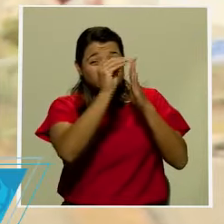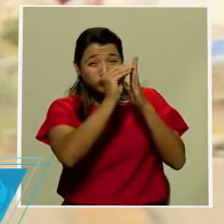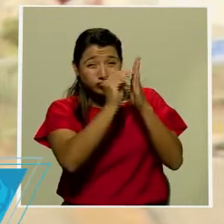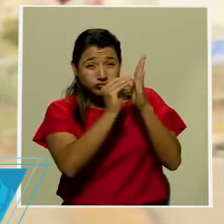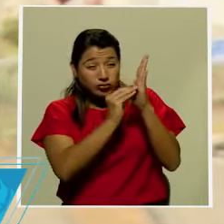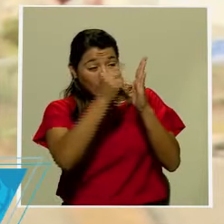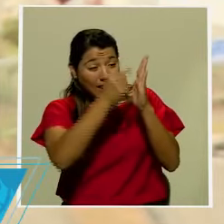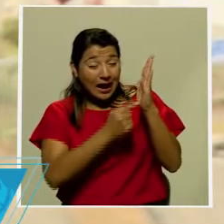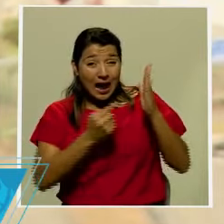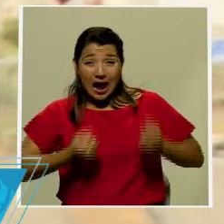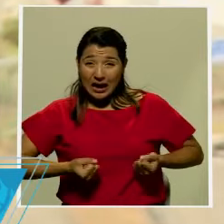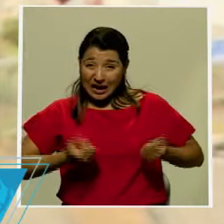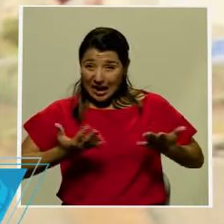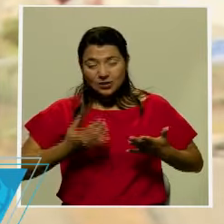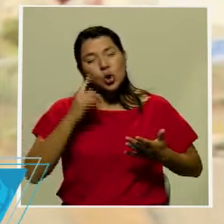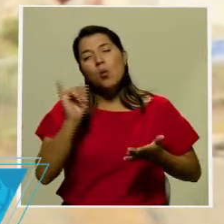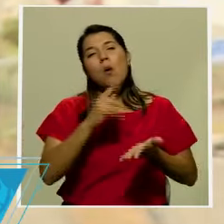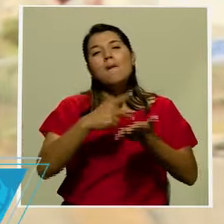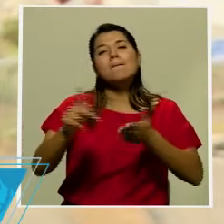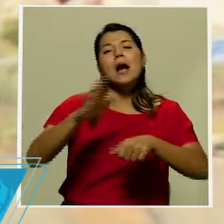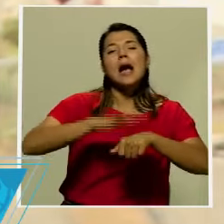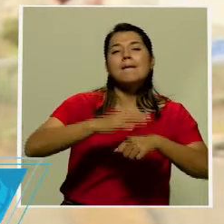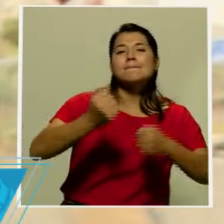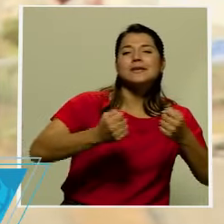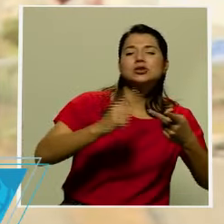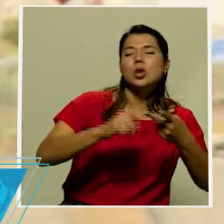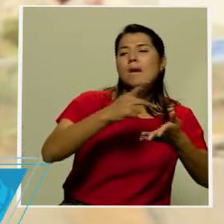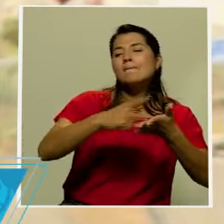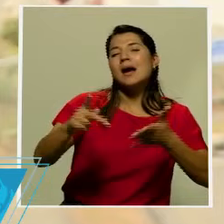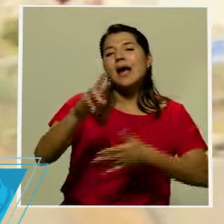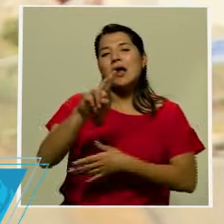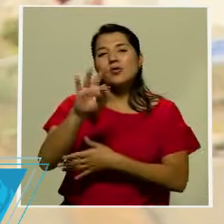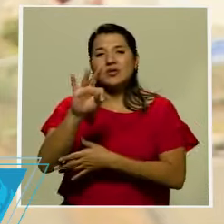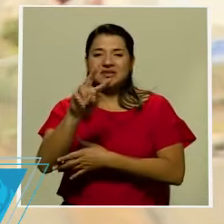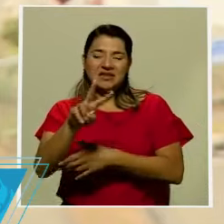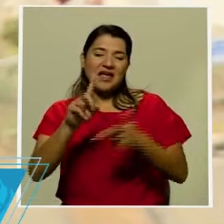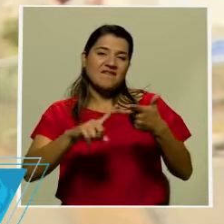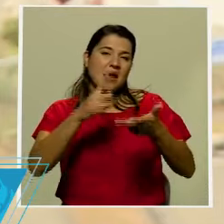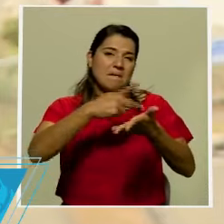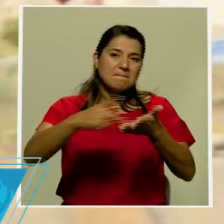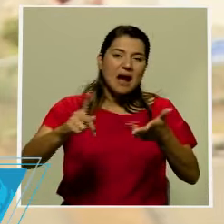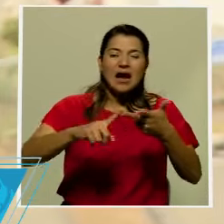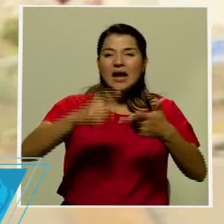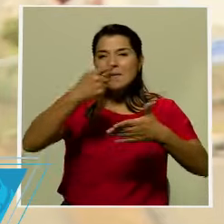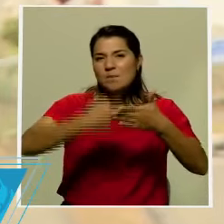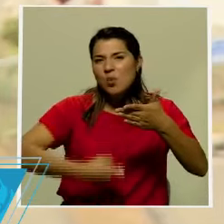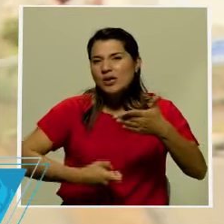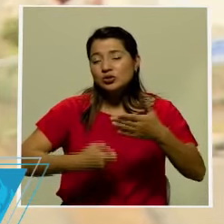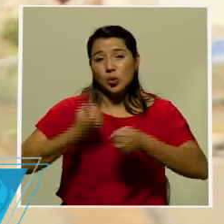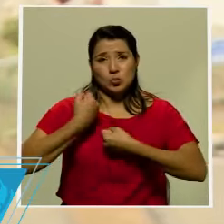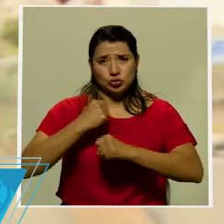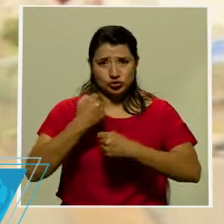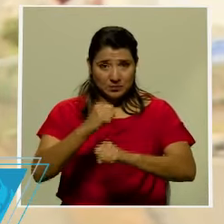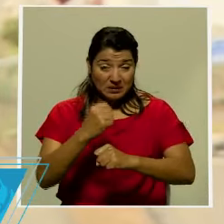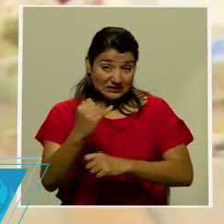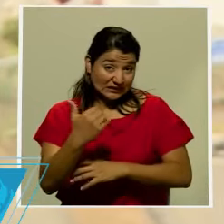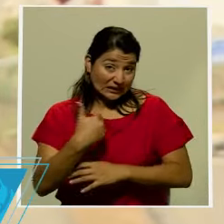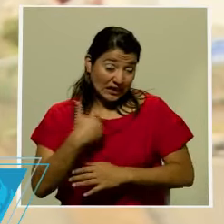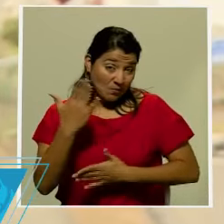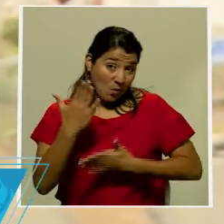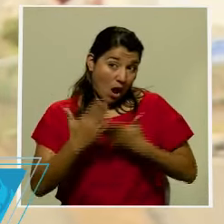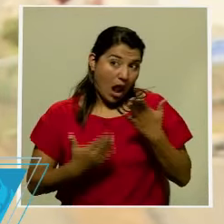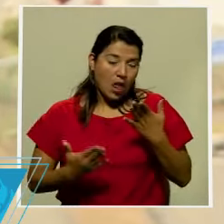para el pago de marchamos, para el pago de riteo, la revisión técnica, para el pago de los impuestos municipales, si tenemos alguna